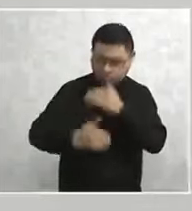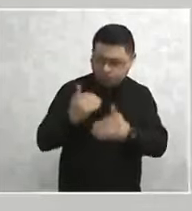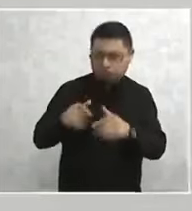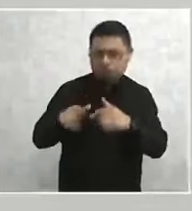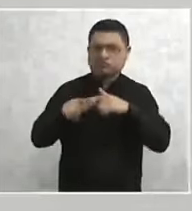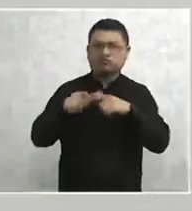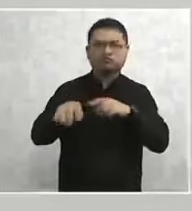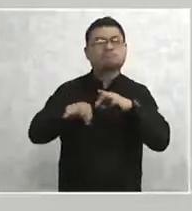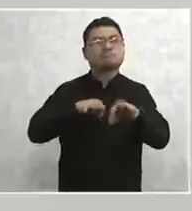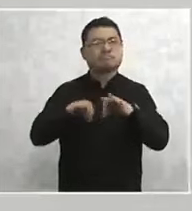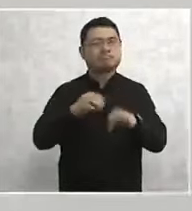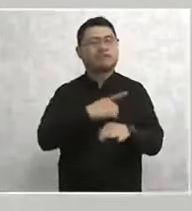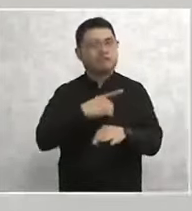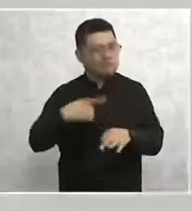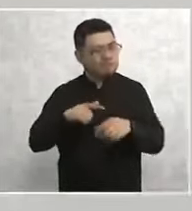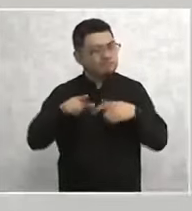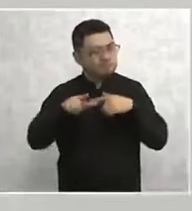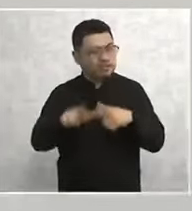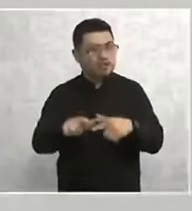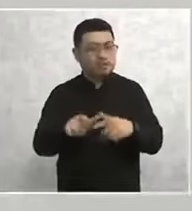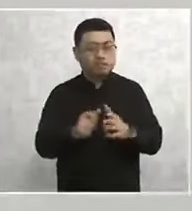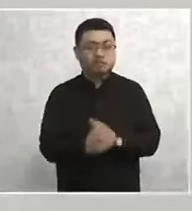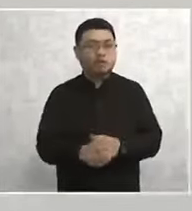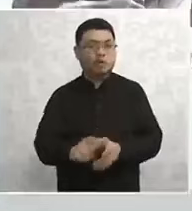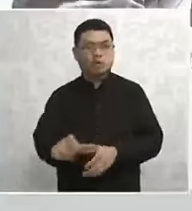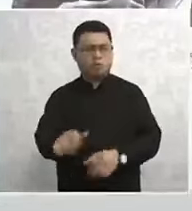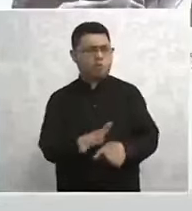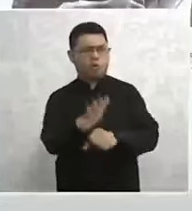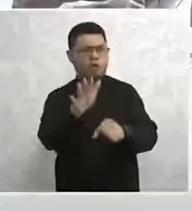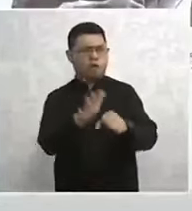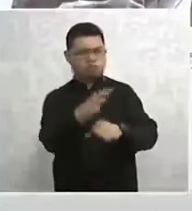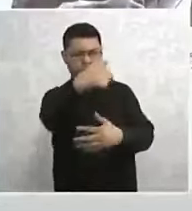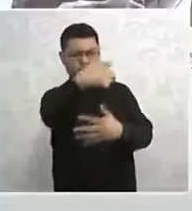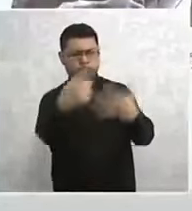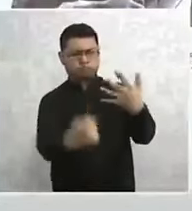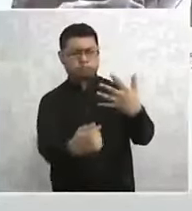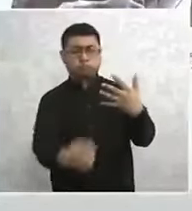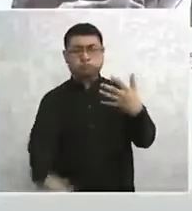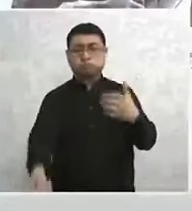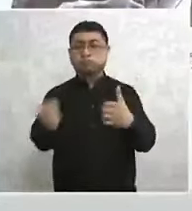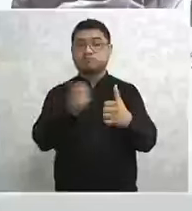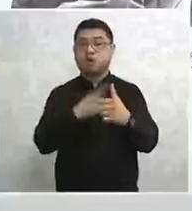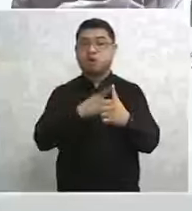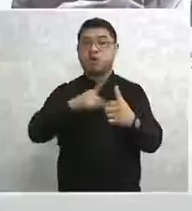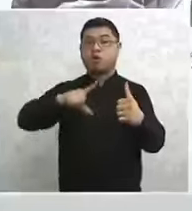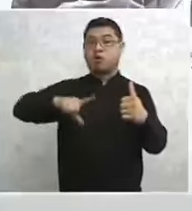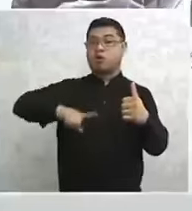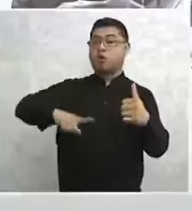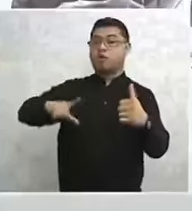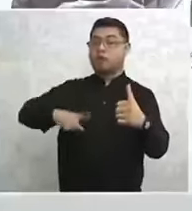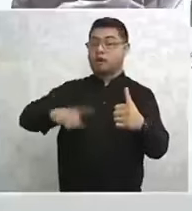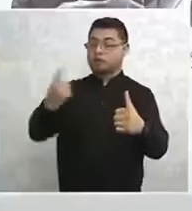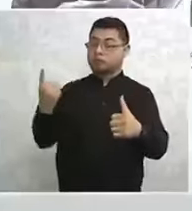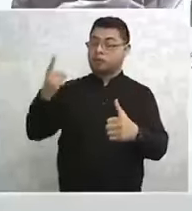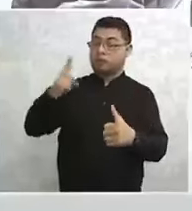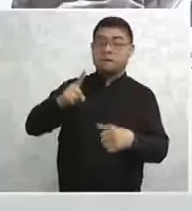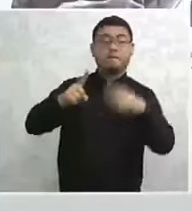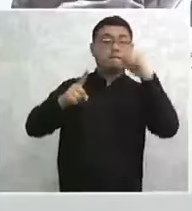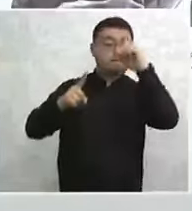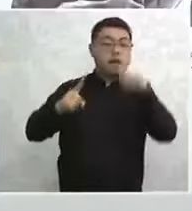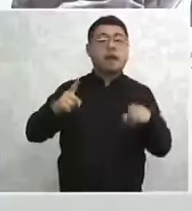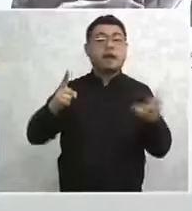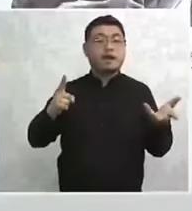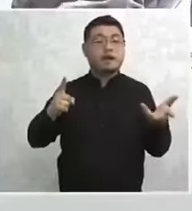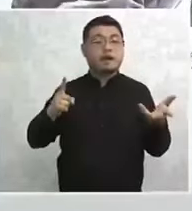a nuestro movimiento. ¿Cuáles son esos principios? Gobernar con el principio de por el bien de todos,